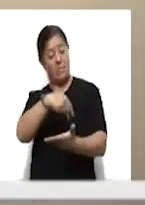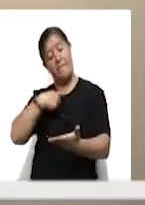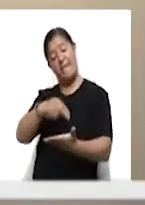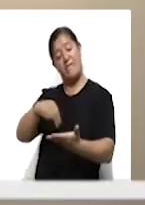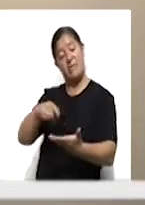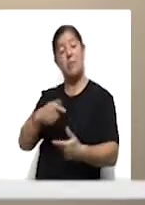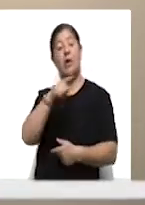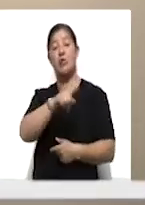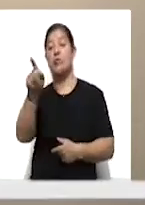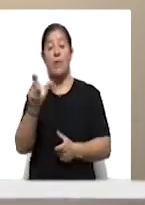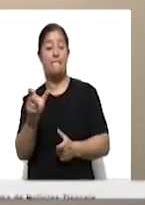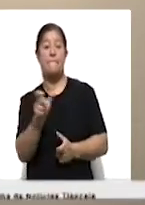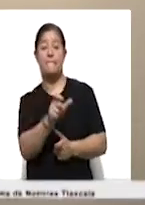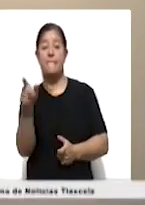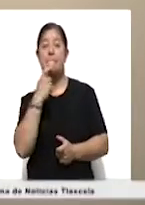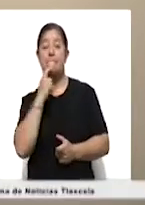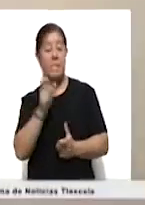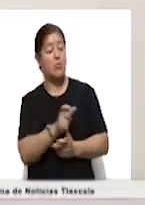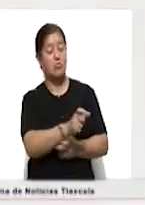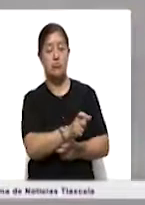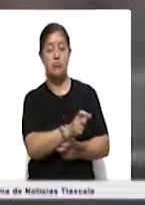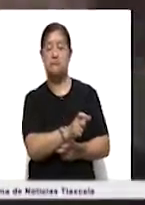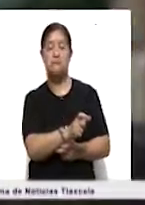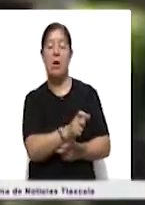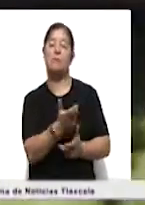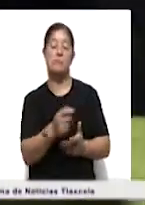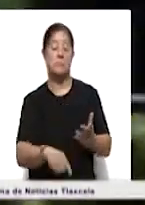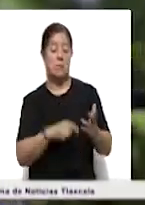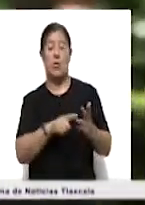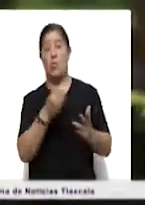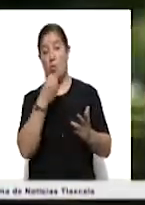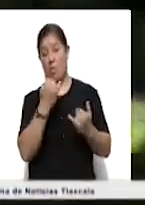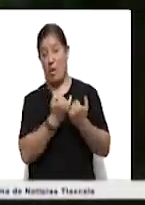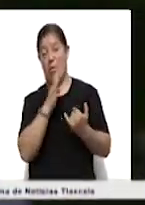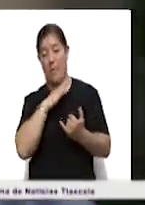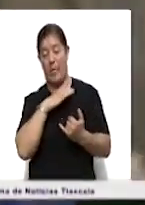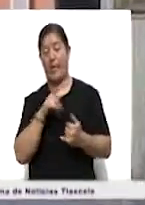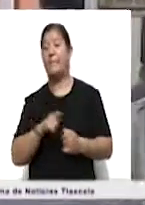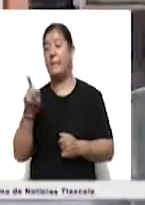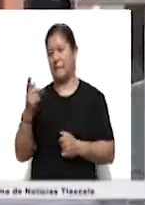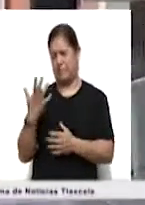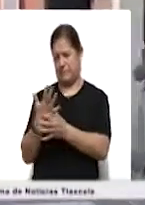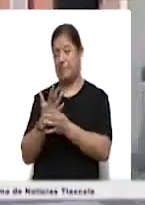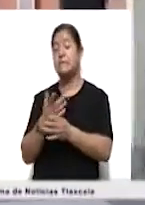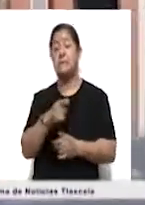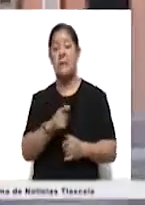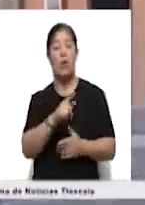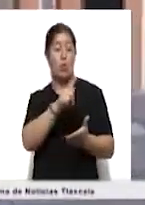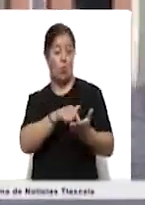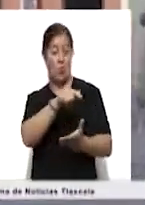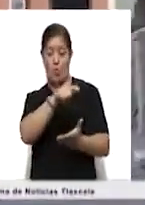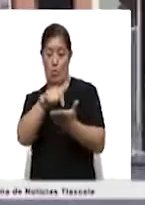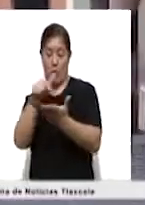darles su dinero, no darles una alimentación adecuada. El especialista mencionó que además de los lugares de cuidado, la violencia